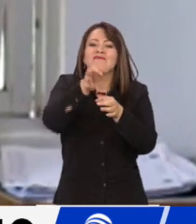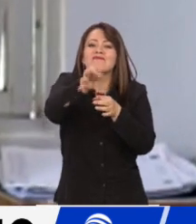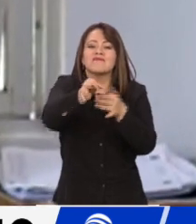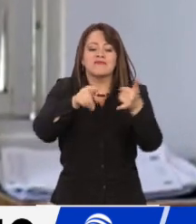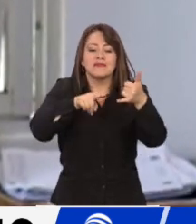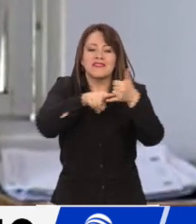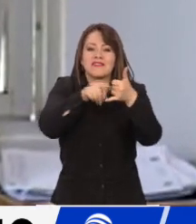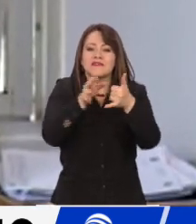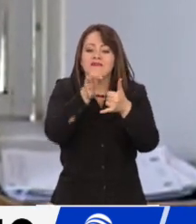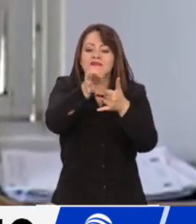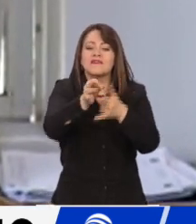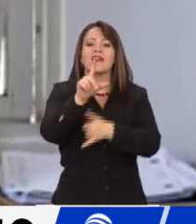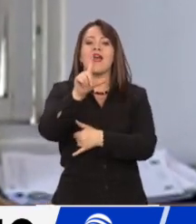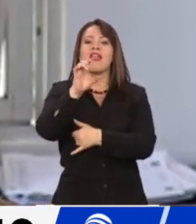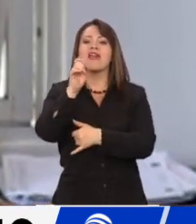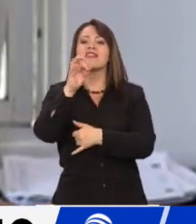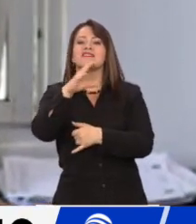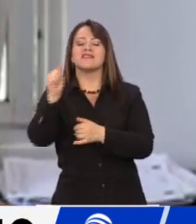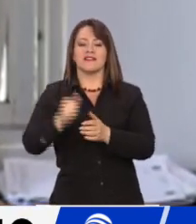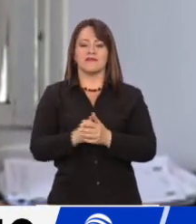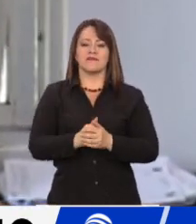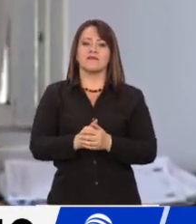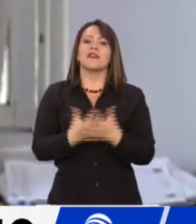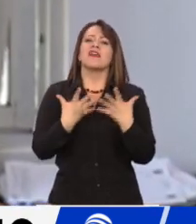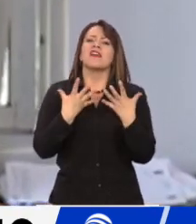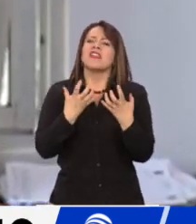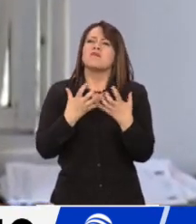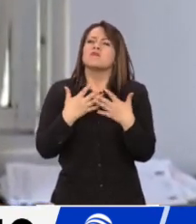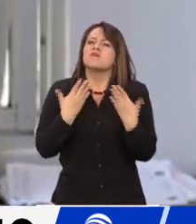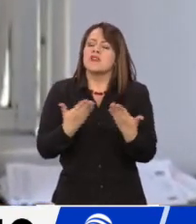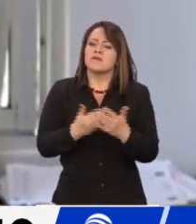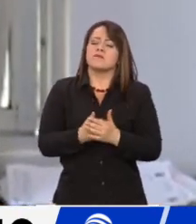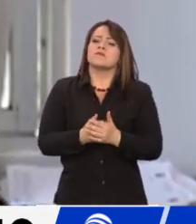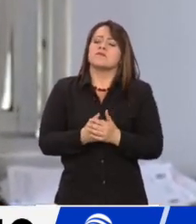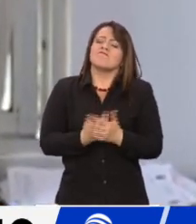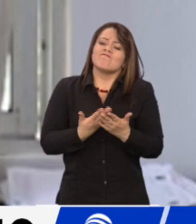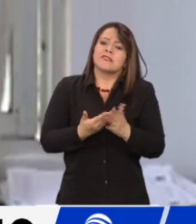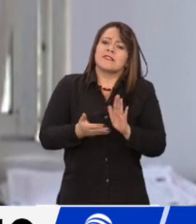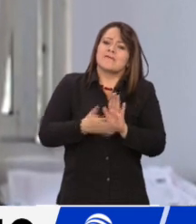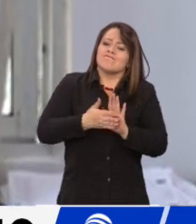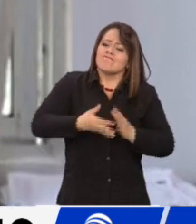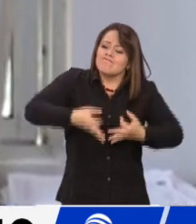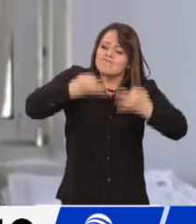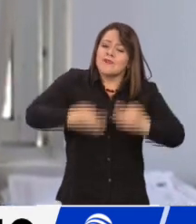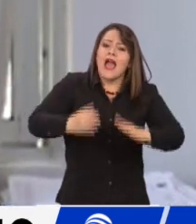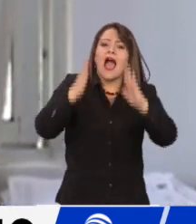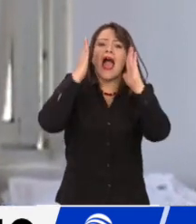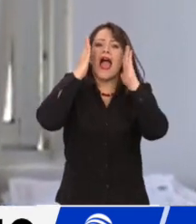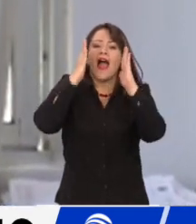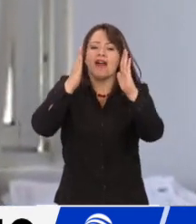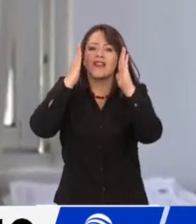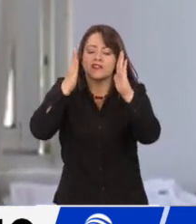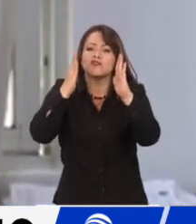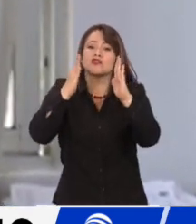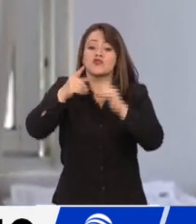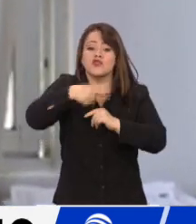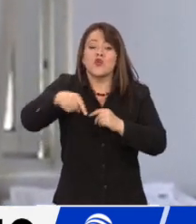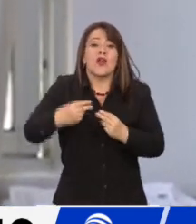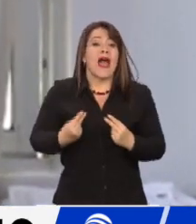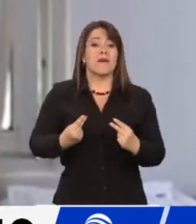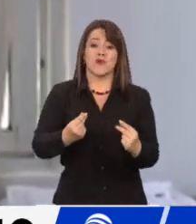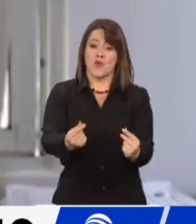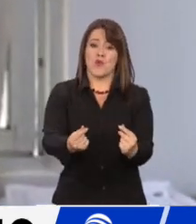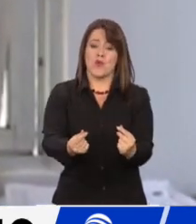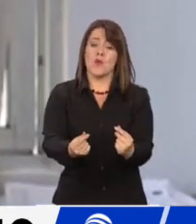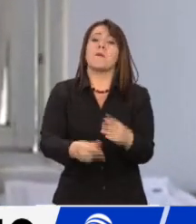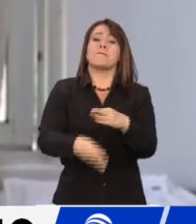estándares. Entonces, ¿qué queremos? Queremos de alguna forma garantizar que la atención se pueda prestar con oportunidad y que tengamos